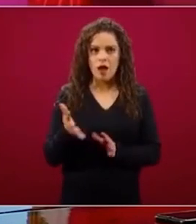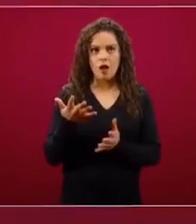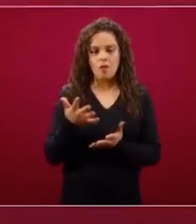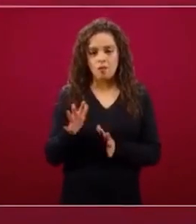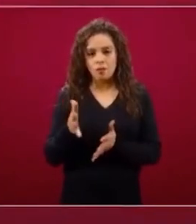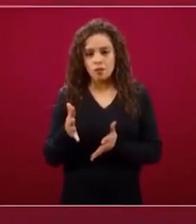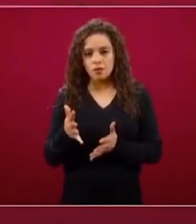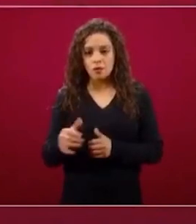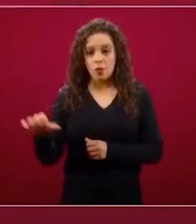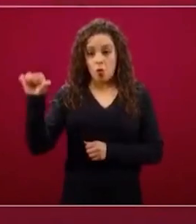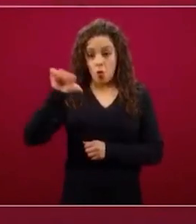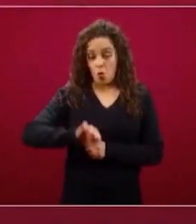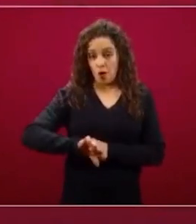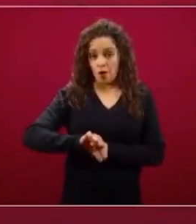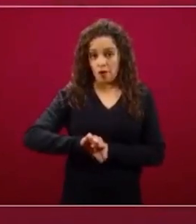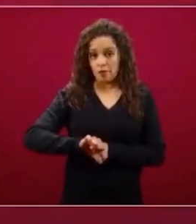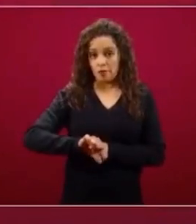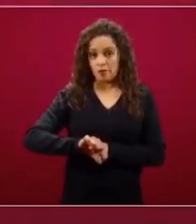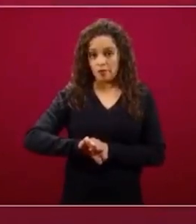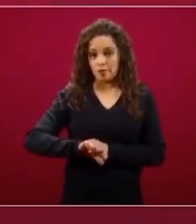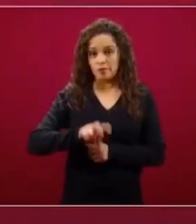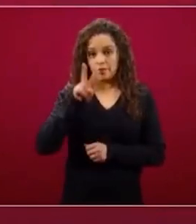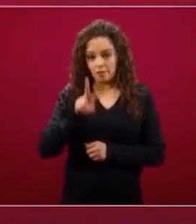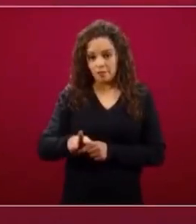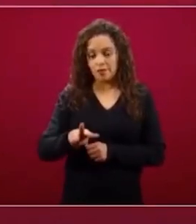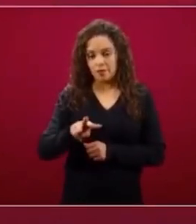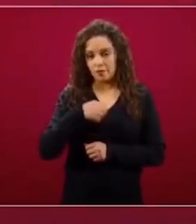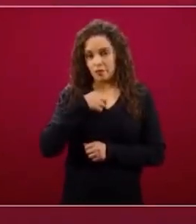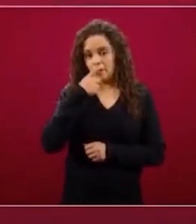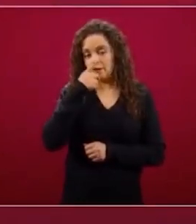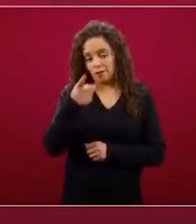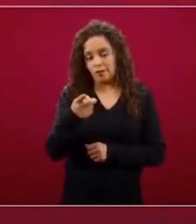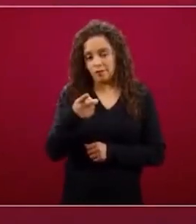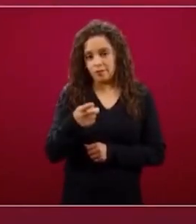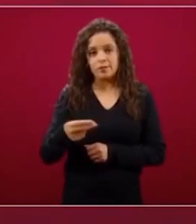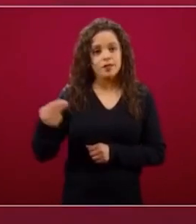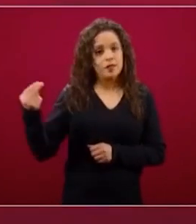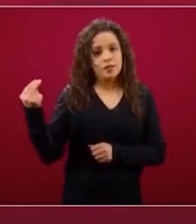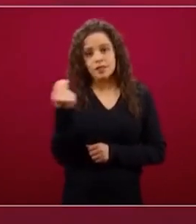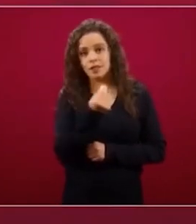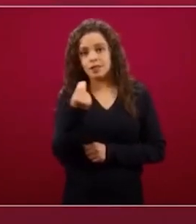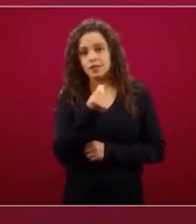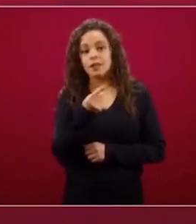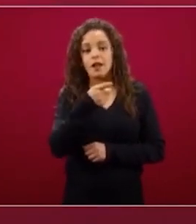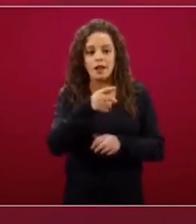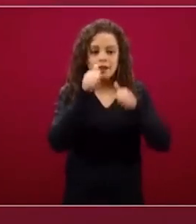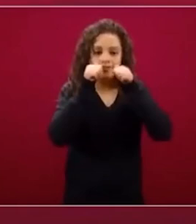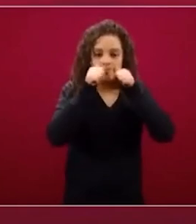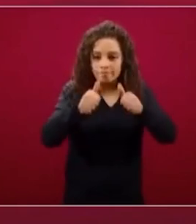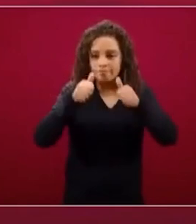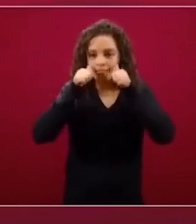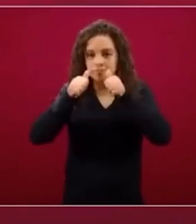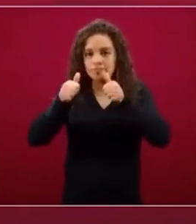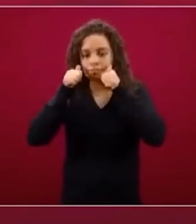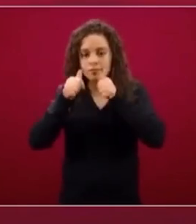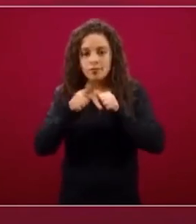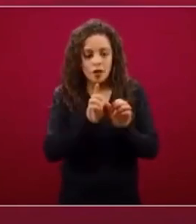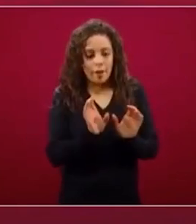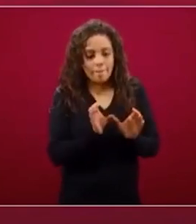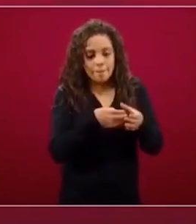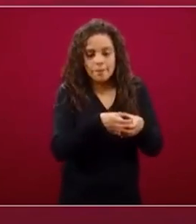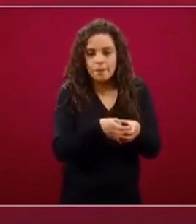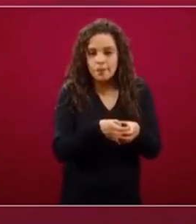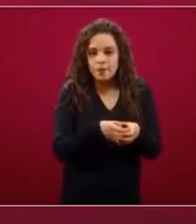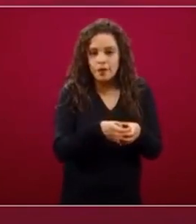hoy día, insisto, atienden a la necesidad de los pequeños productores para que puedan